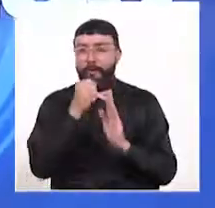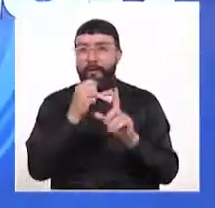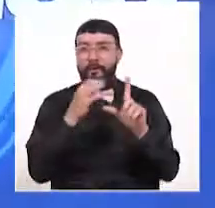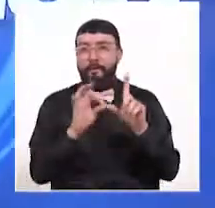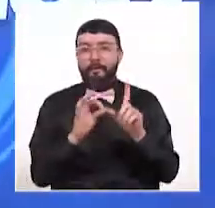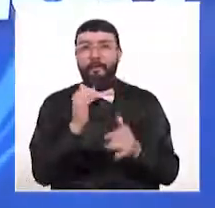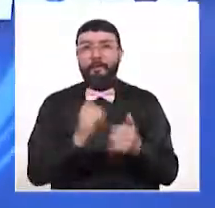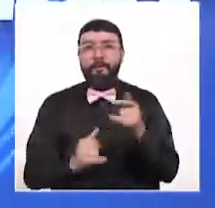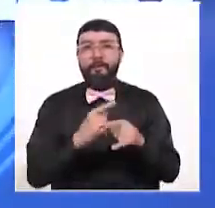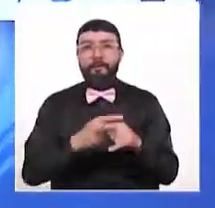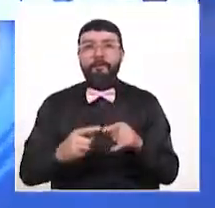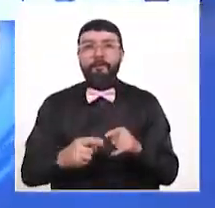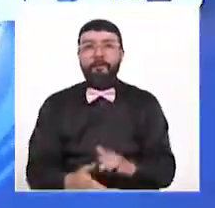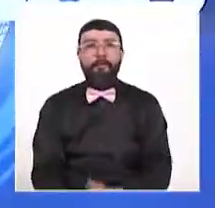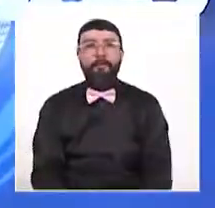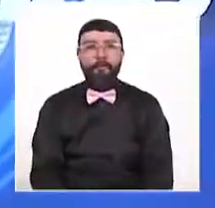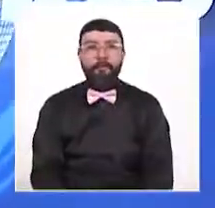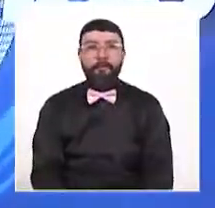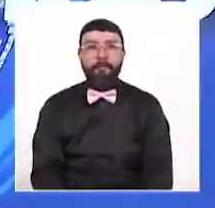fin de semana.